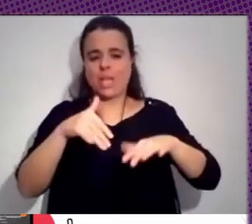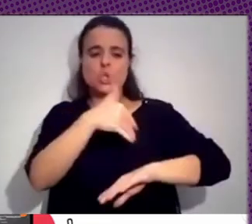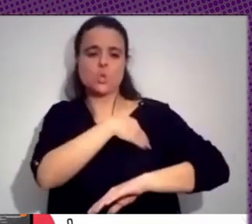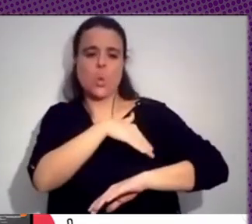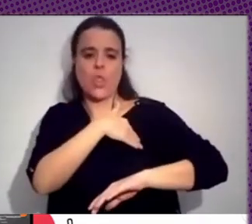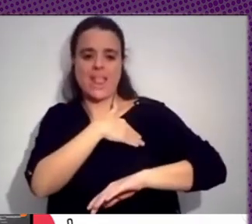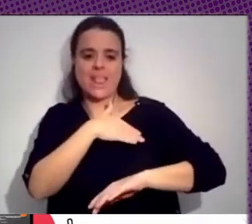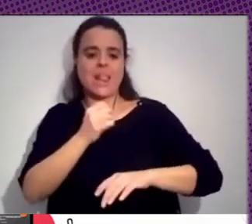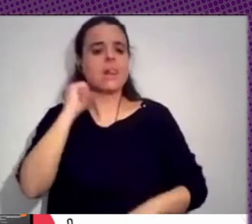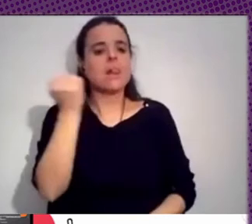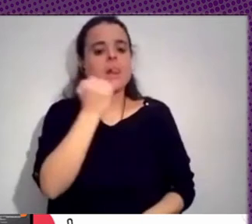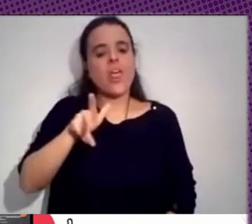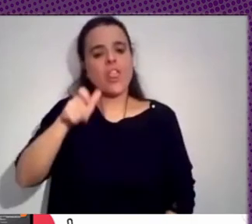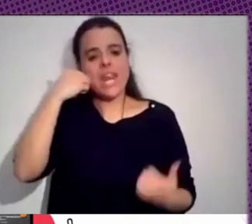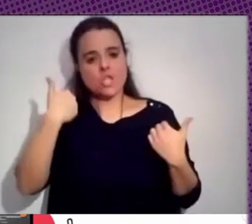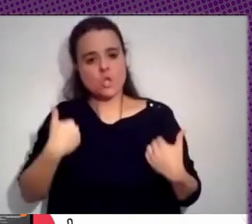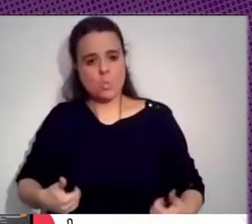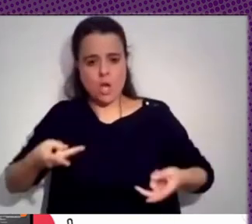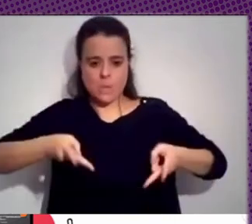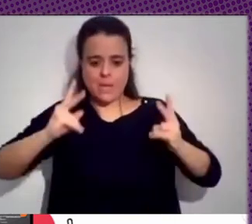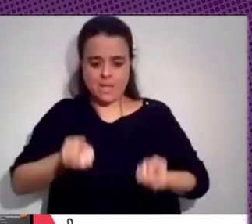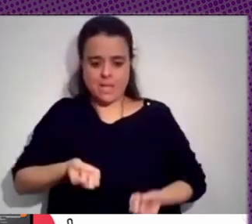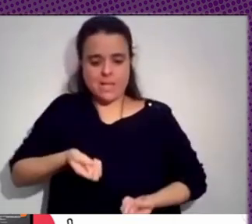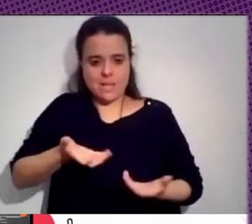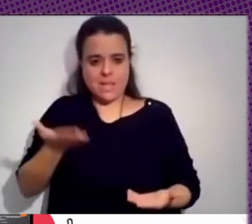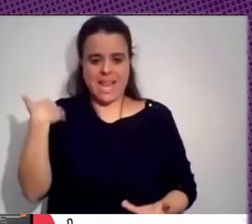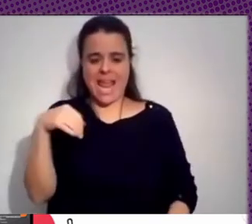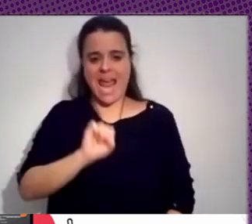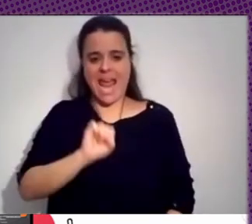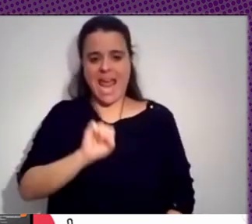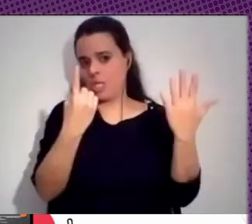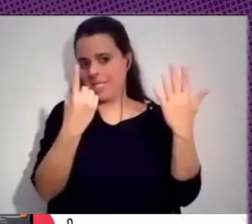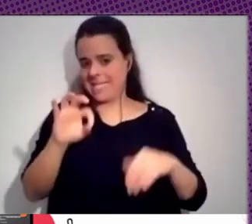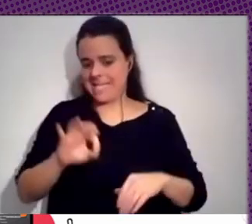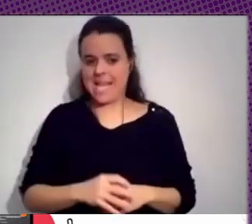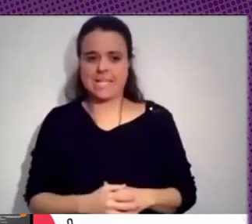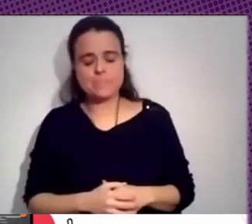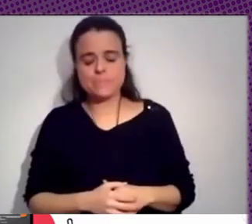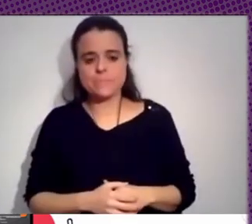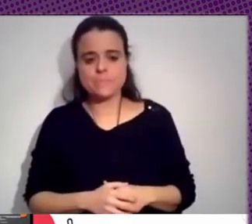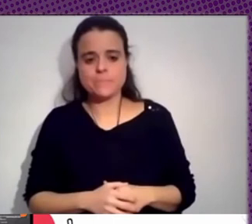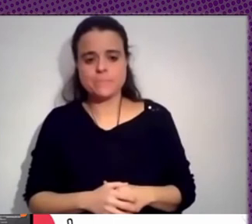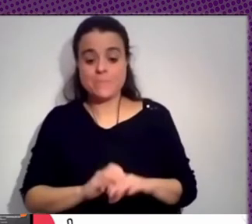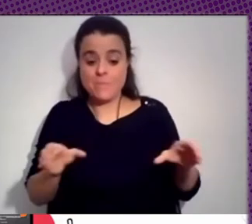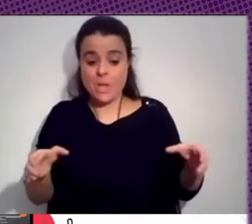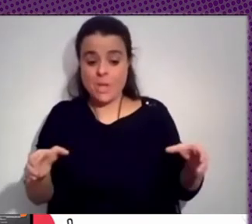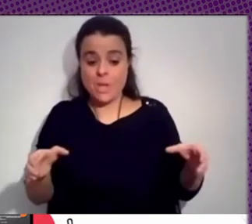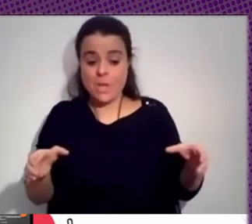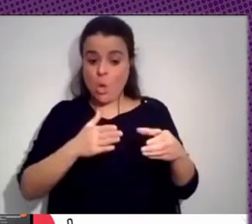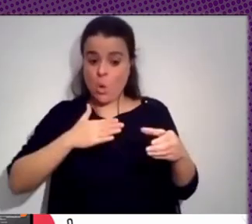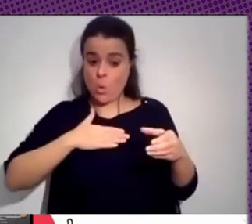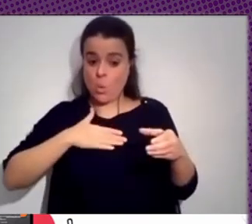por la libertad de expresión en los años 60. El grupo de las personas que integramos Tlatelolco Lab